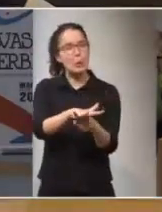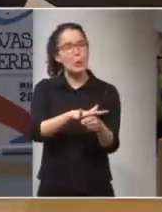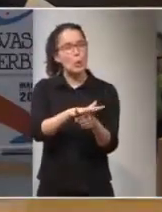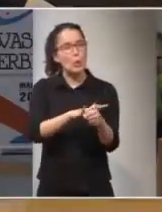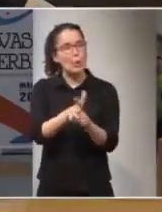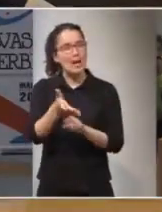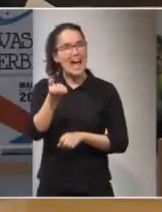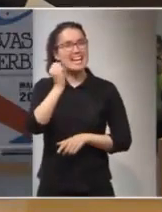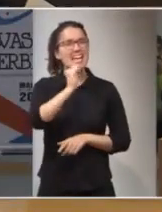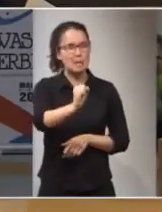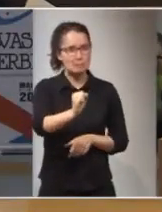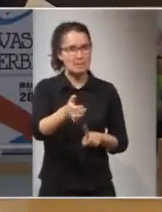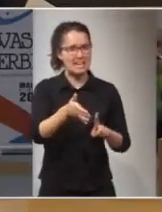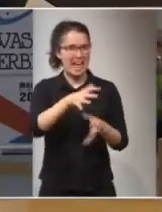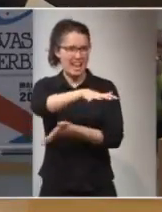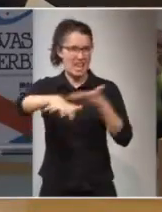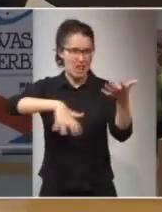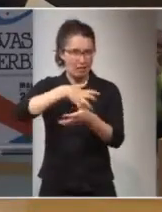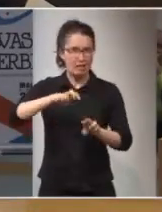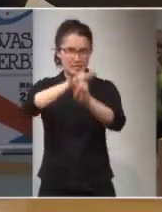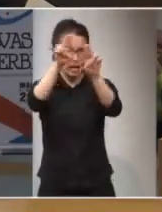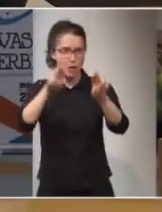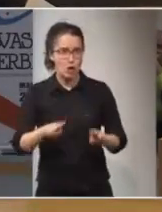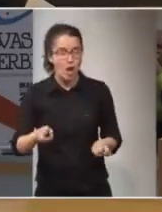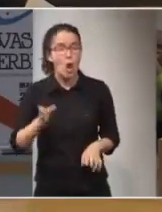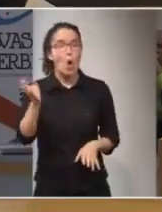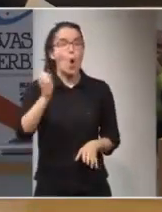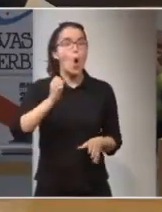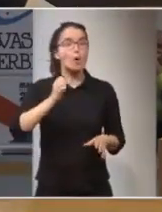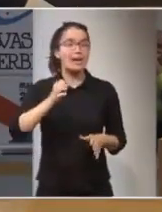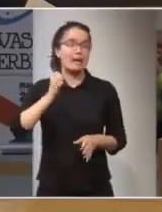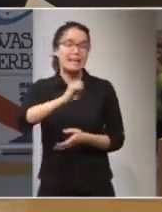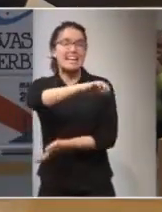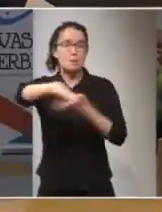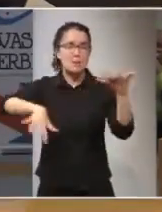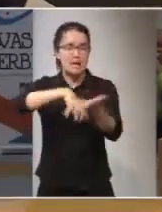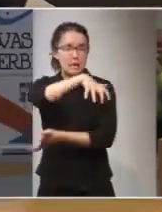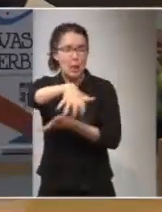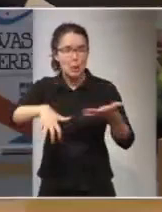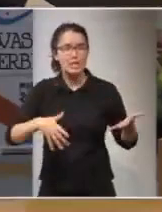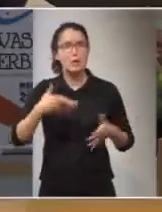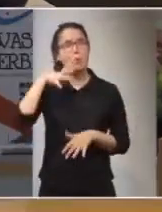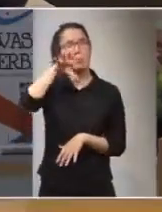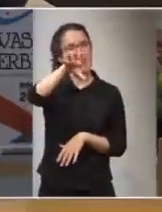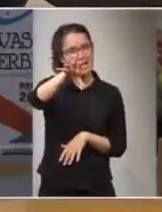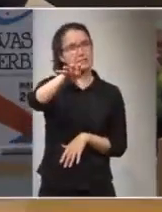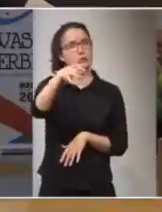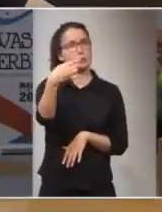criminalidad internacional o la criminalidad desde un país